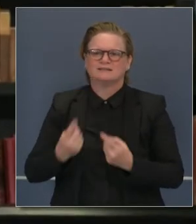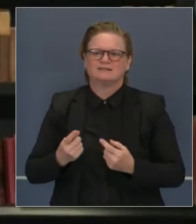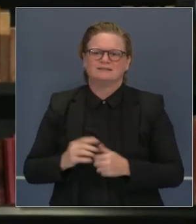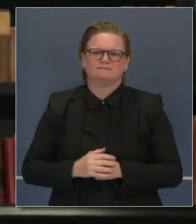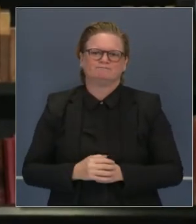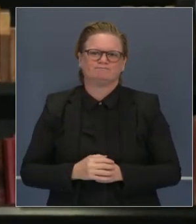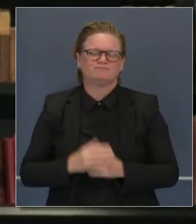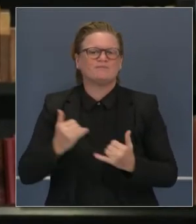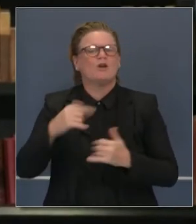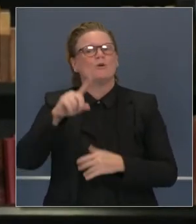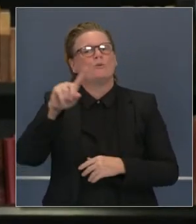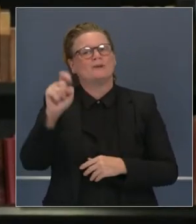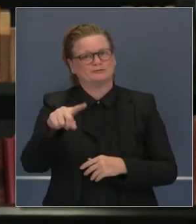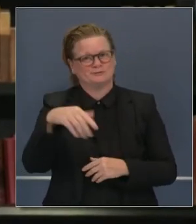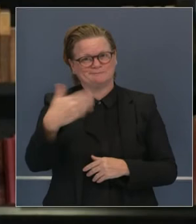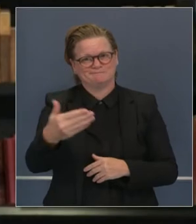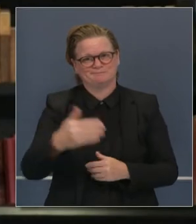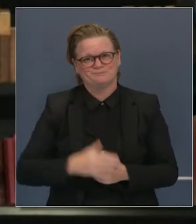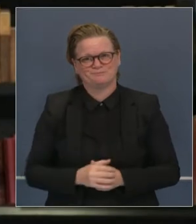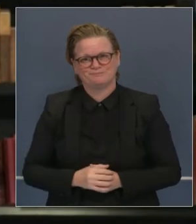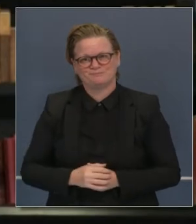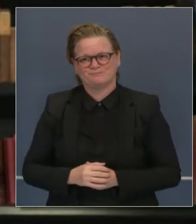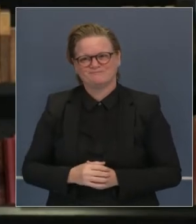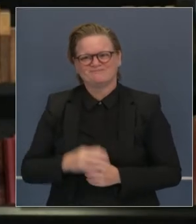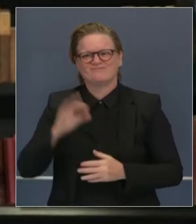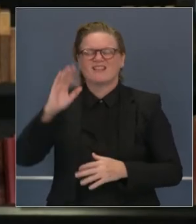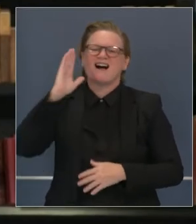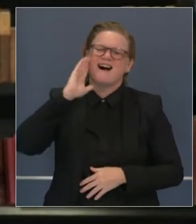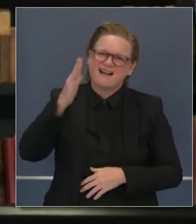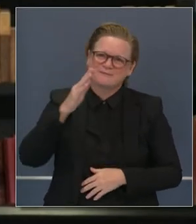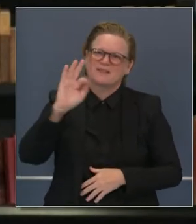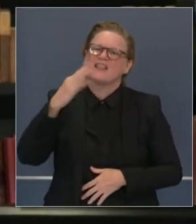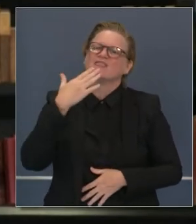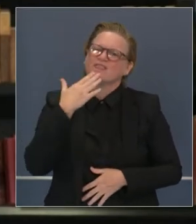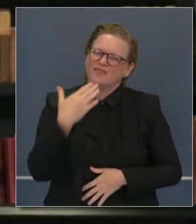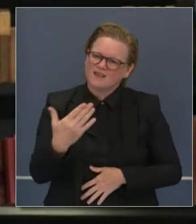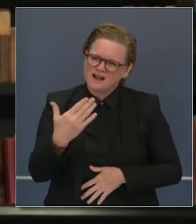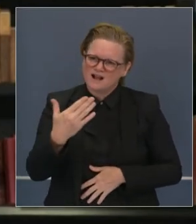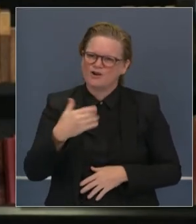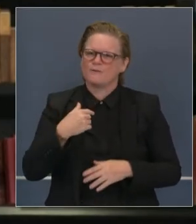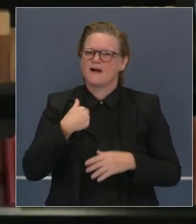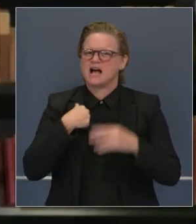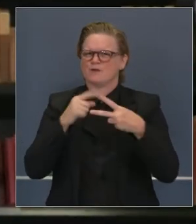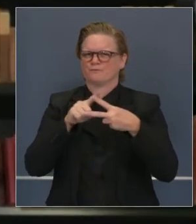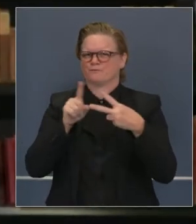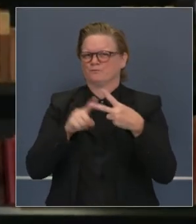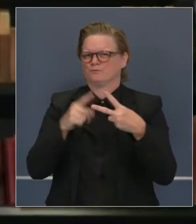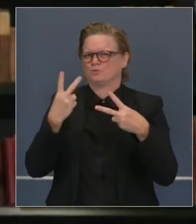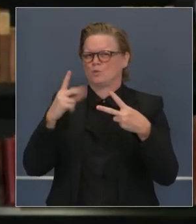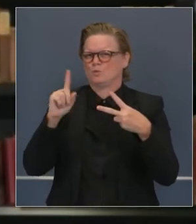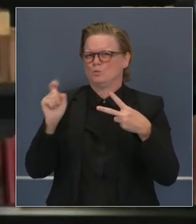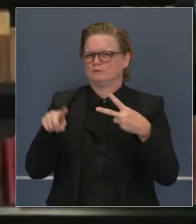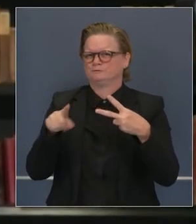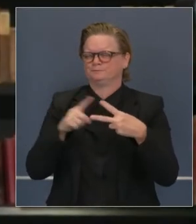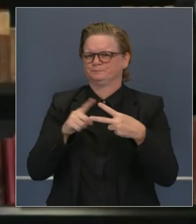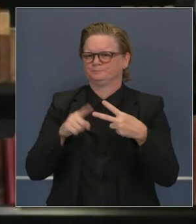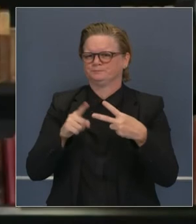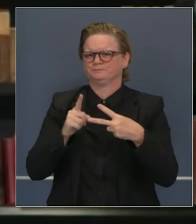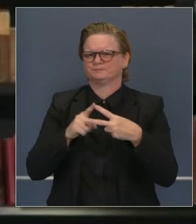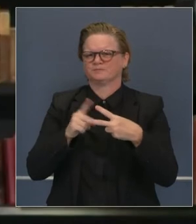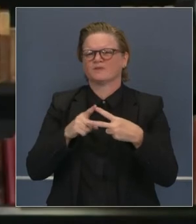Yo me llamo Brittany Johnson, trabajo para KCRA, y gracias por tomar mi pregunta. Tengo dos preguntas.